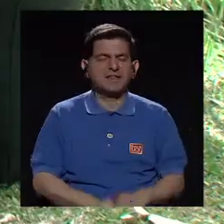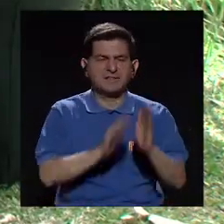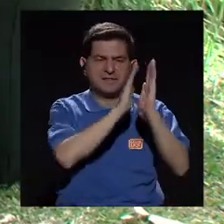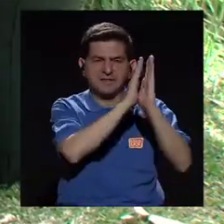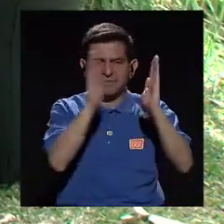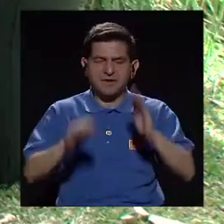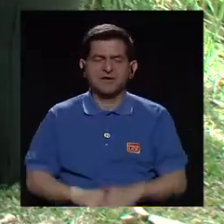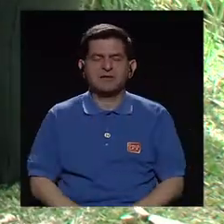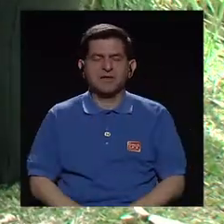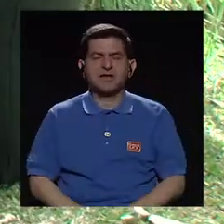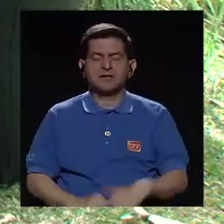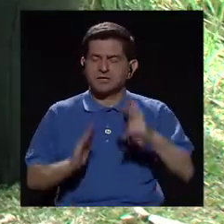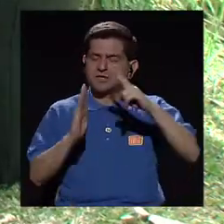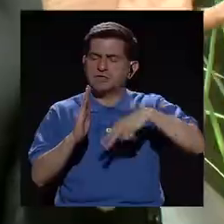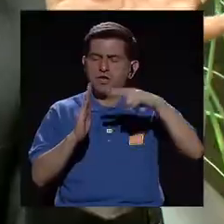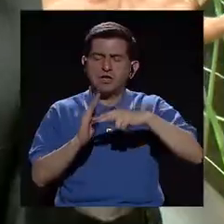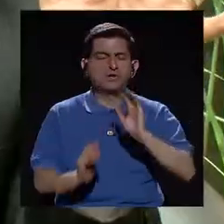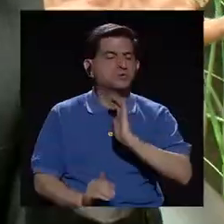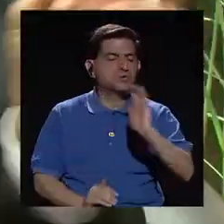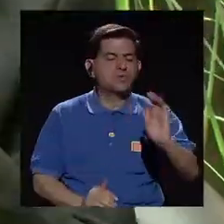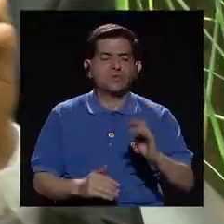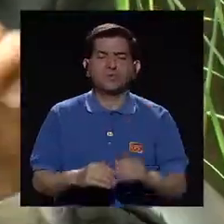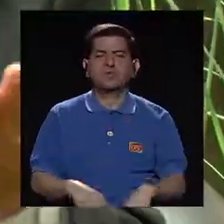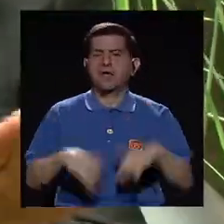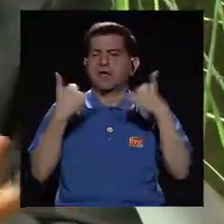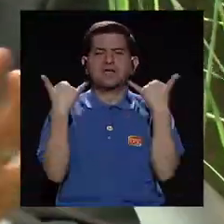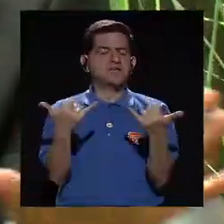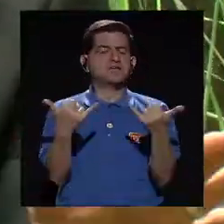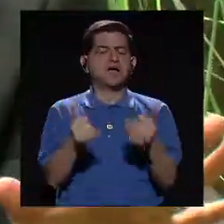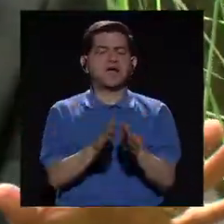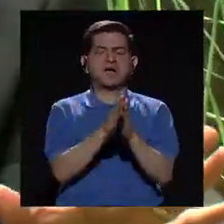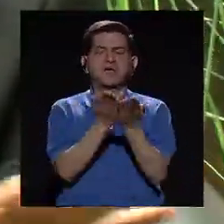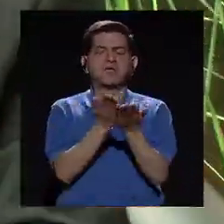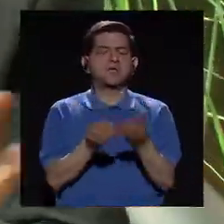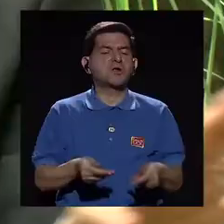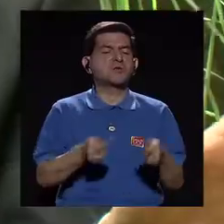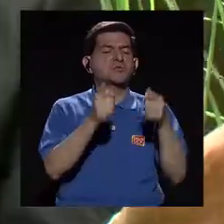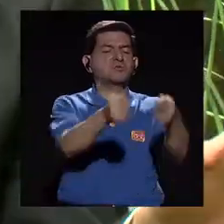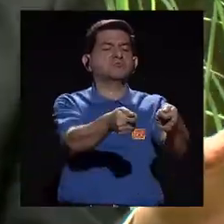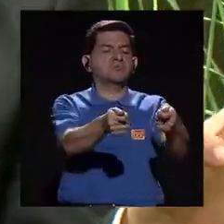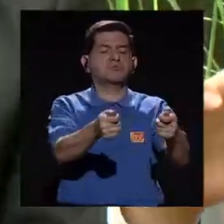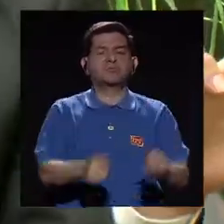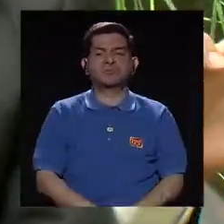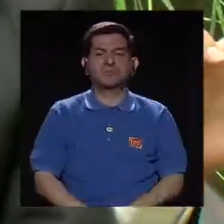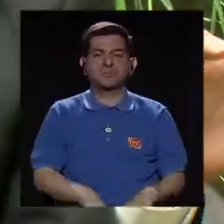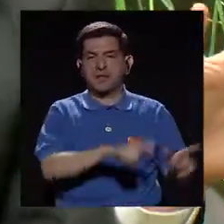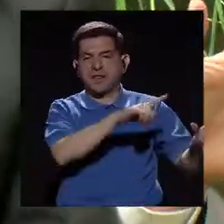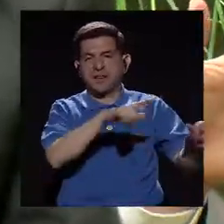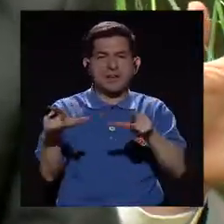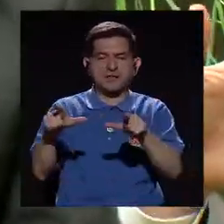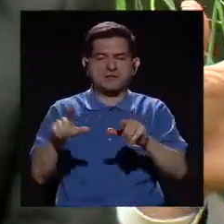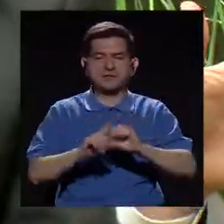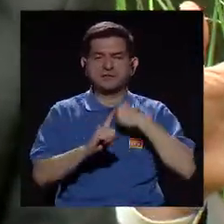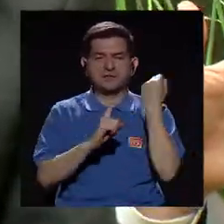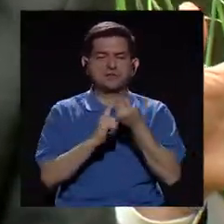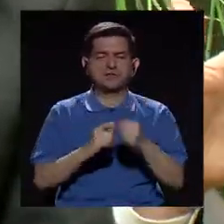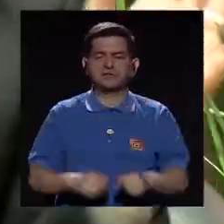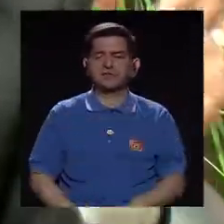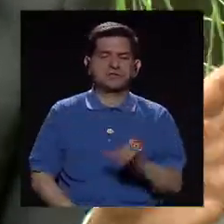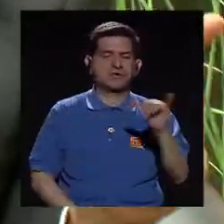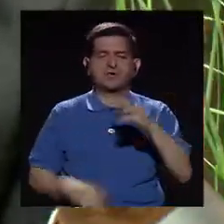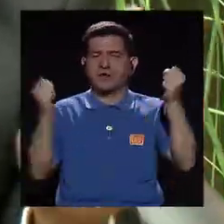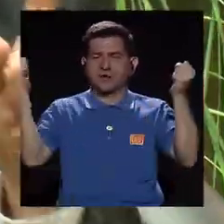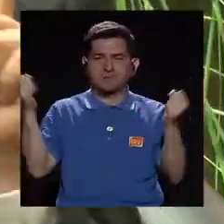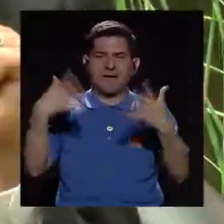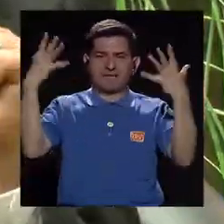literatura infantil a lo loco, ¿verdad? Y ya con dejar los libros ahí, ya ahí se opera el asunto mágico.